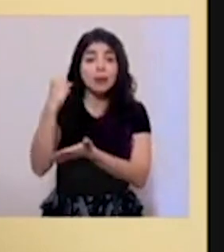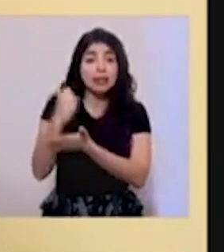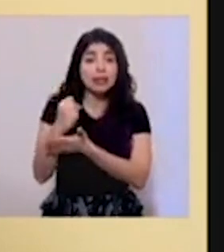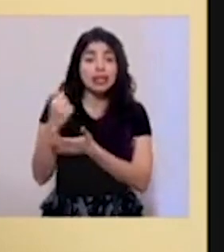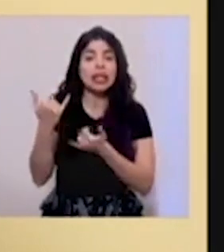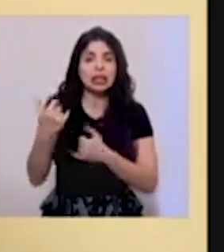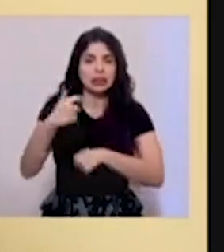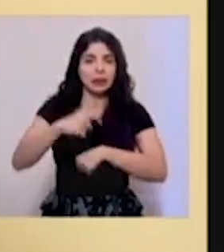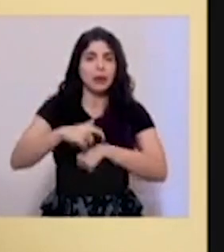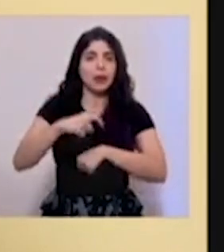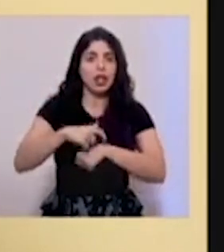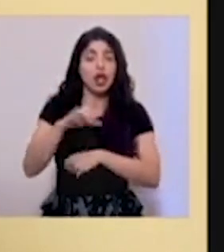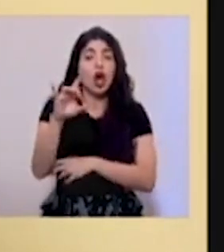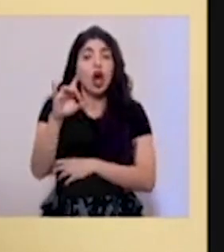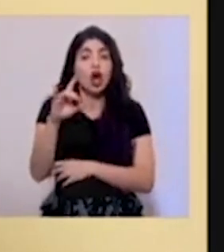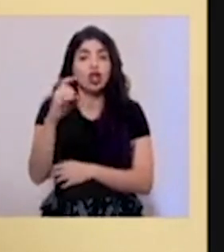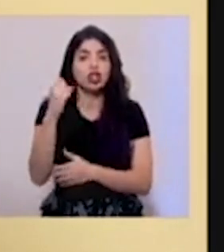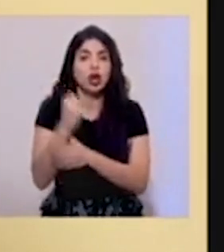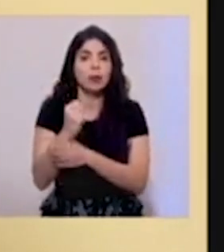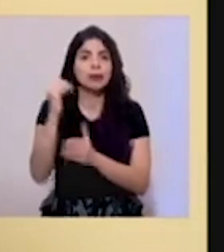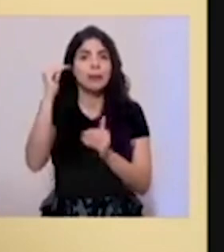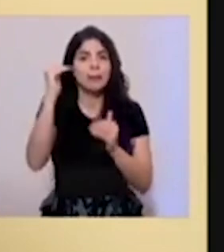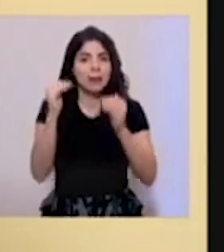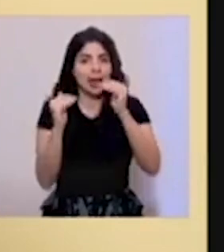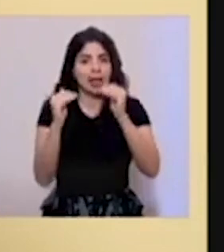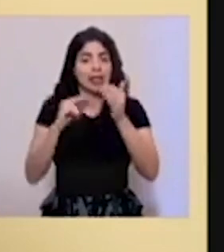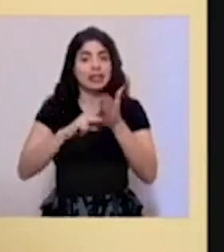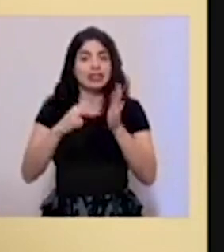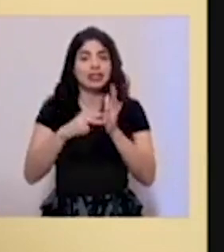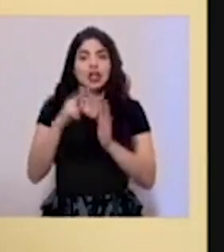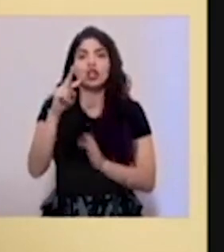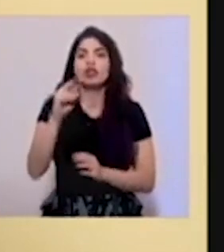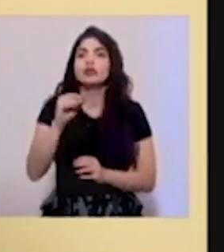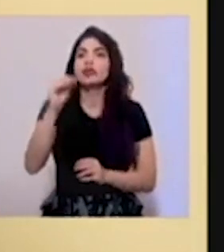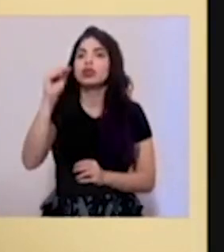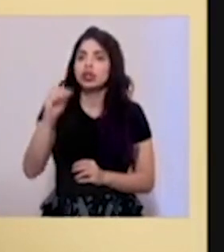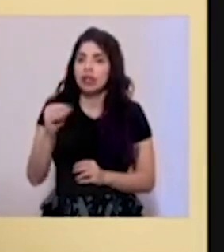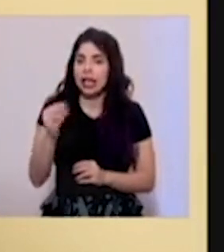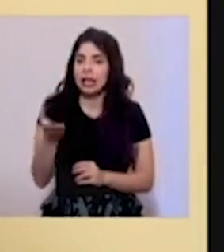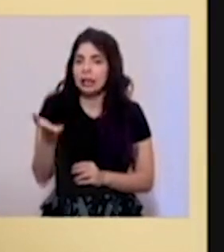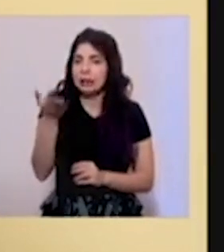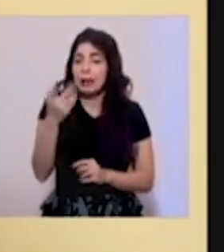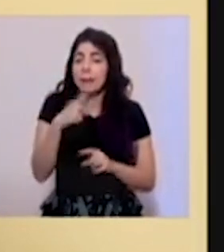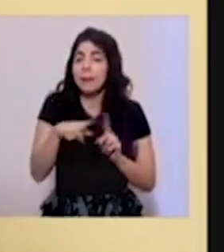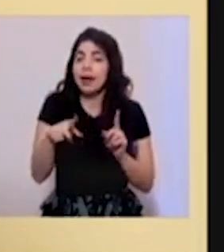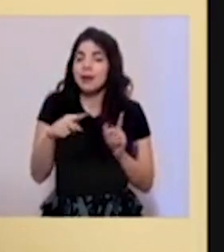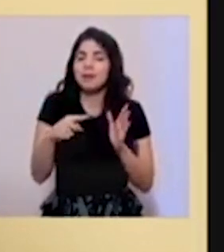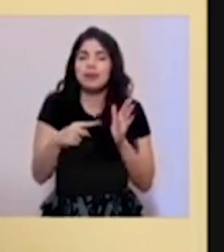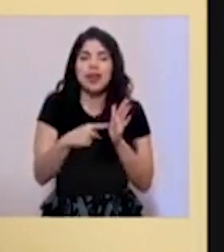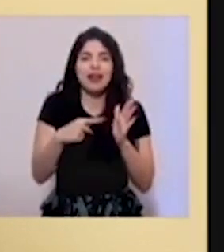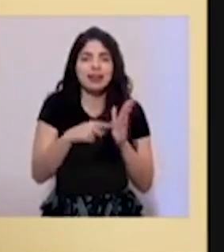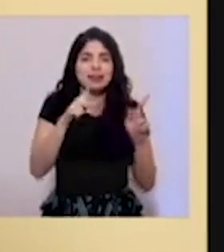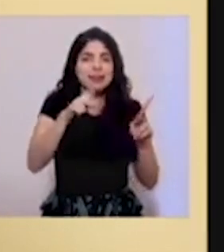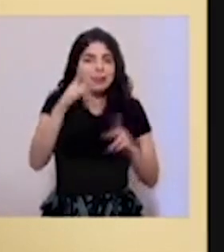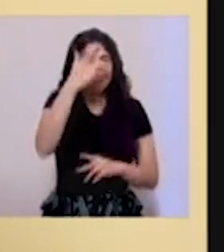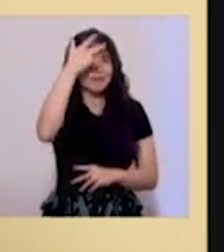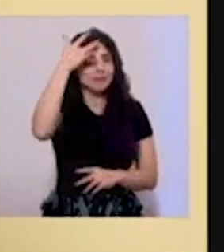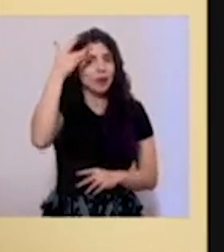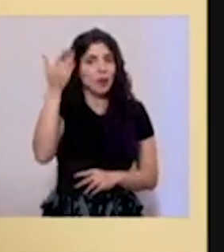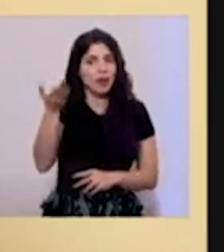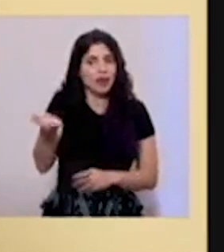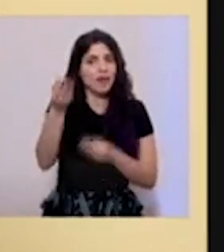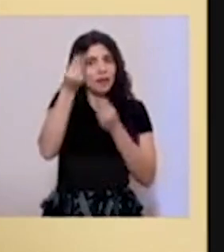en este momento tenemos 8 homicidios menos, que representa un aumento de un 2%. Pero hay que recordar, porque a veces se olvidan esos datos,